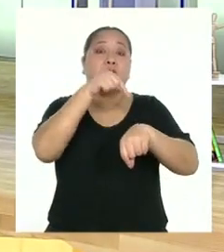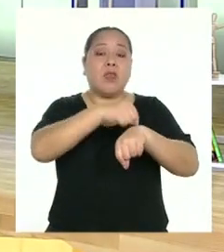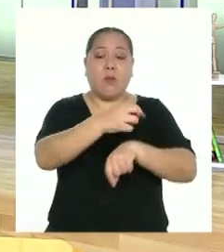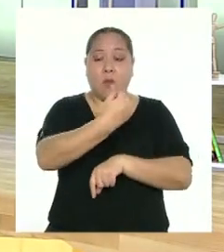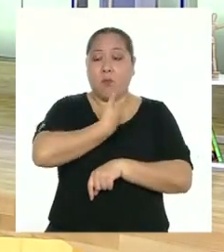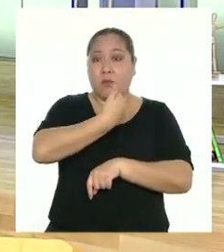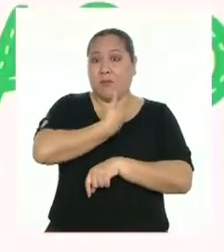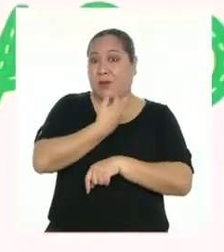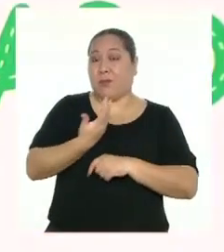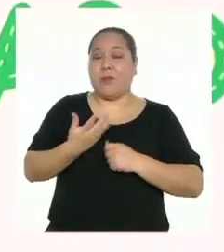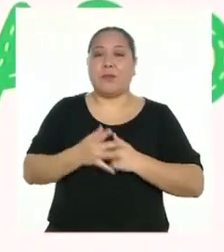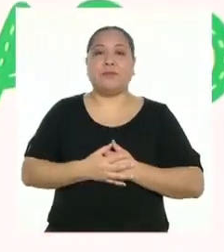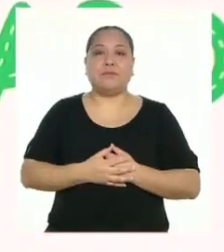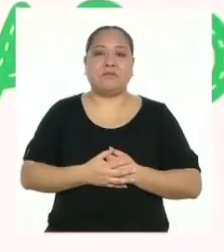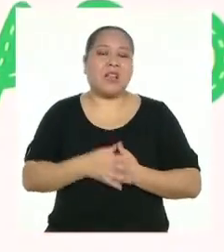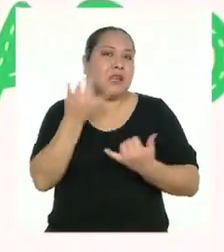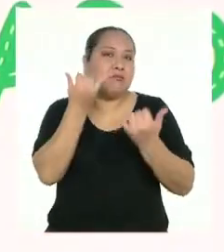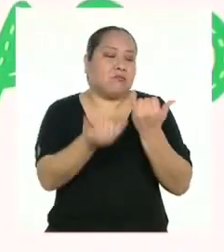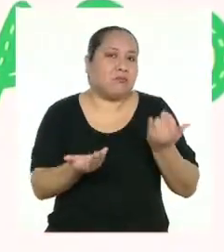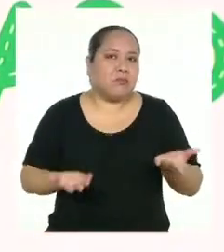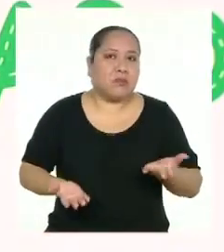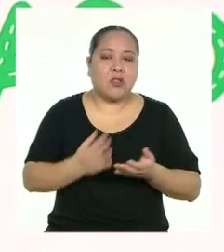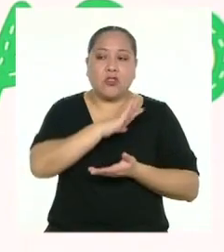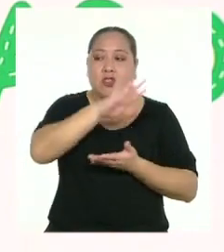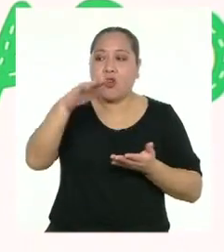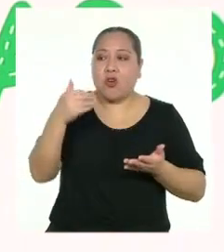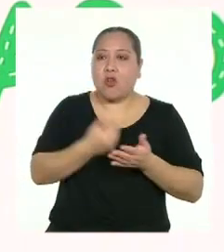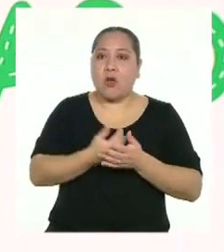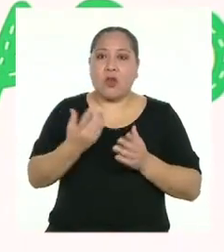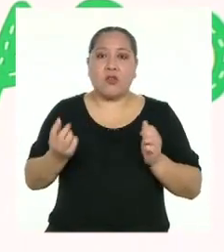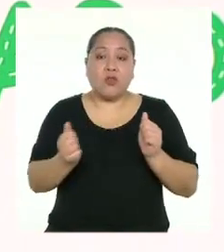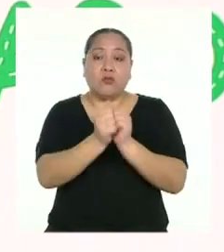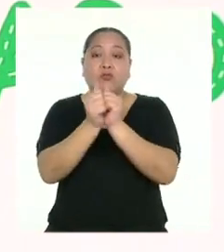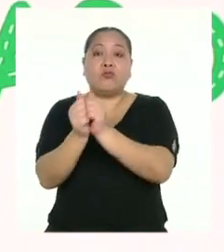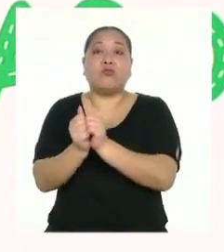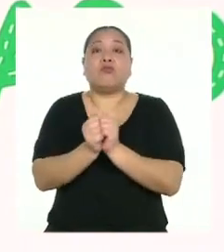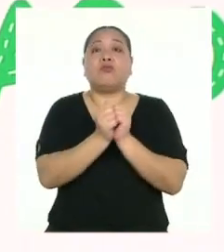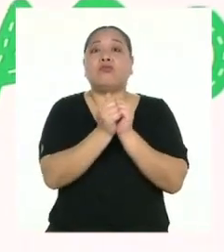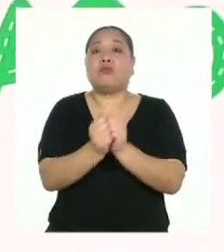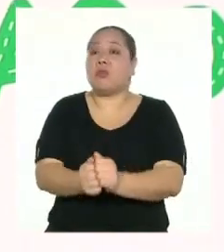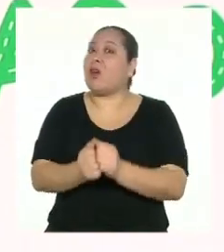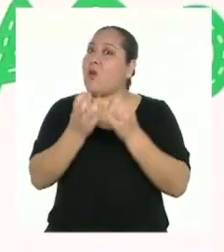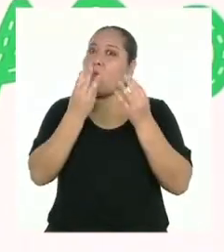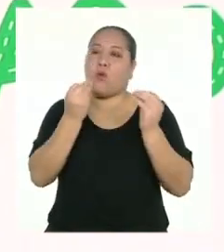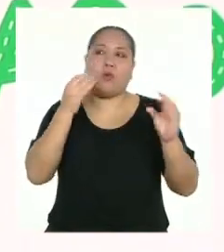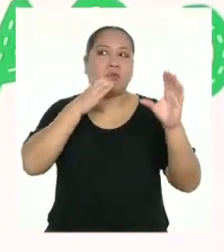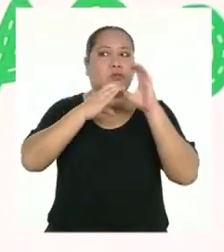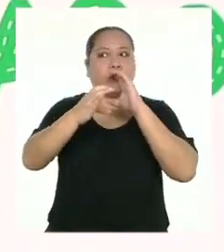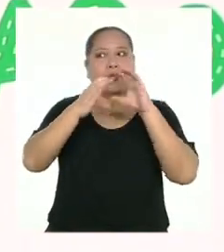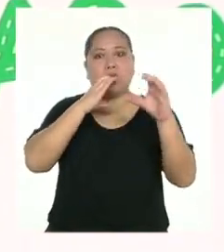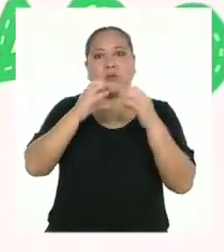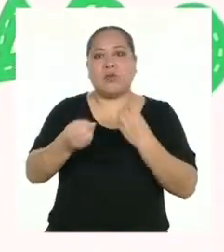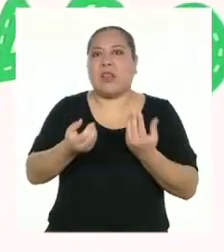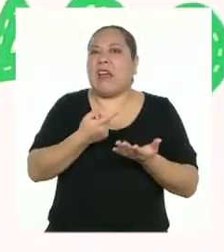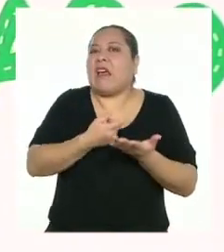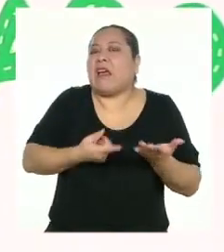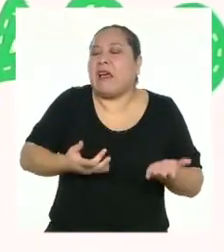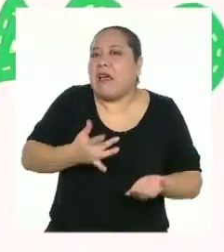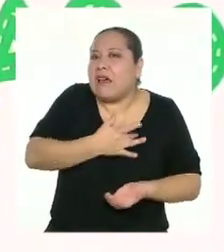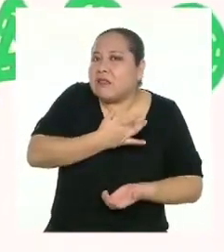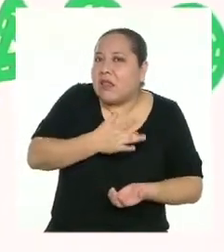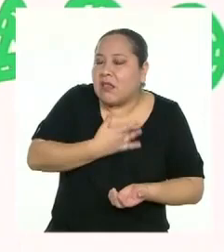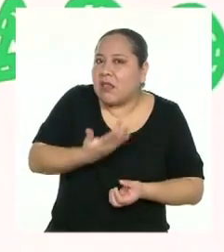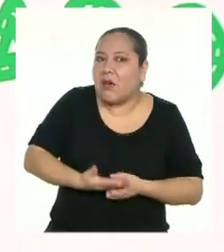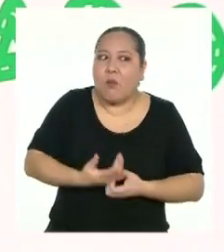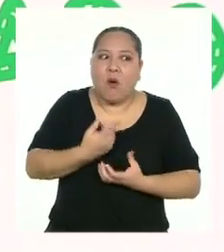personal. Finalmente, todo esto debe ir acompañado de mucho diálogo sobre lo que sentimos, lo que